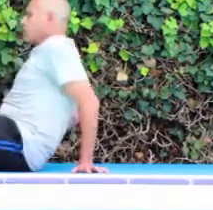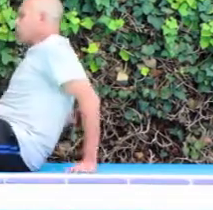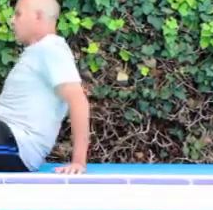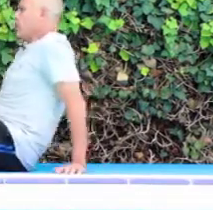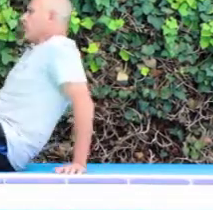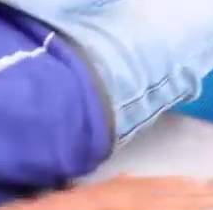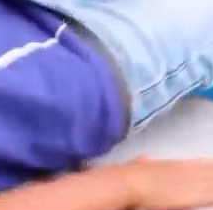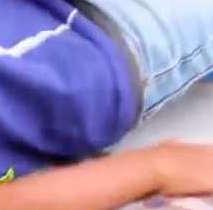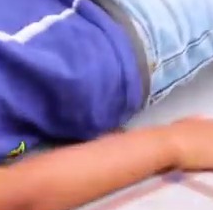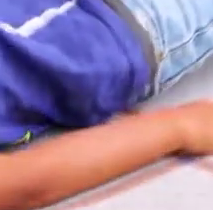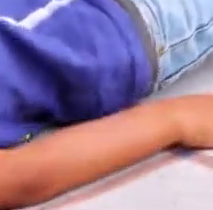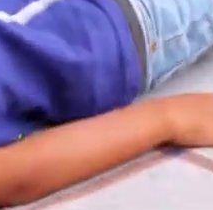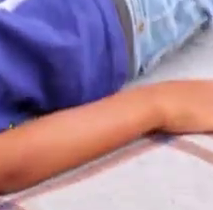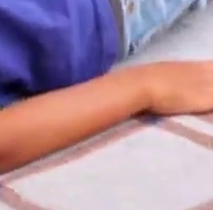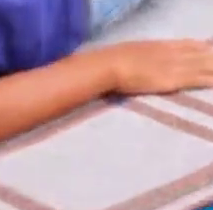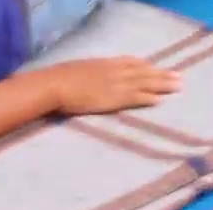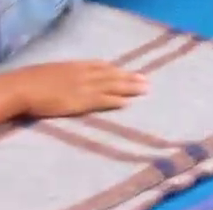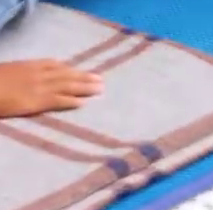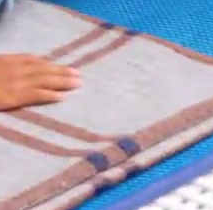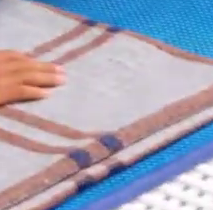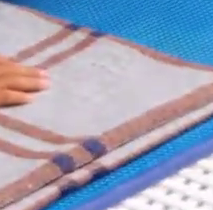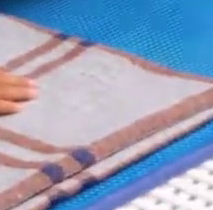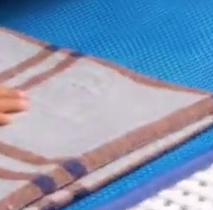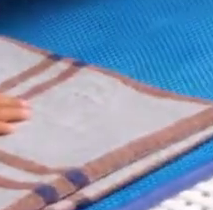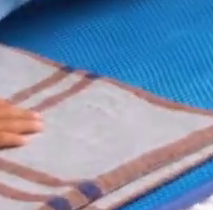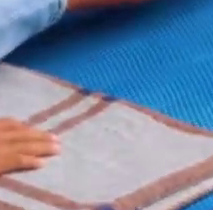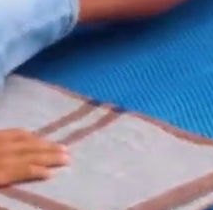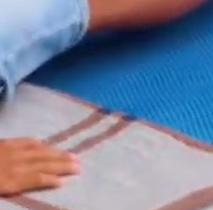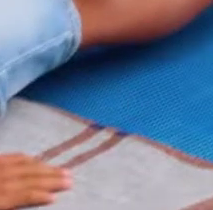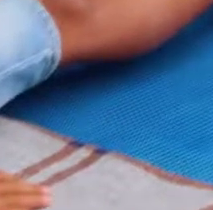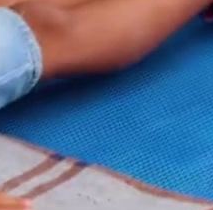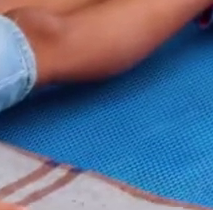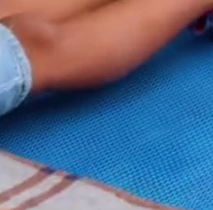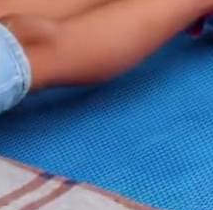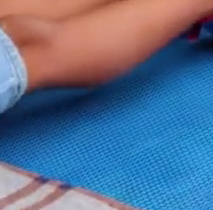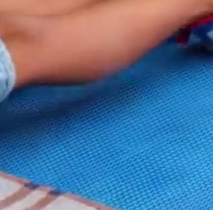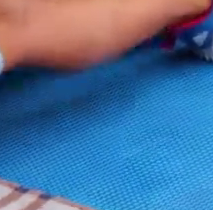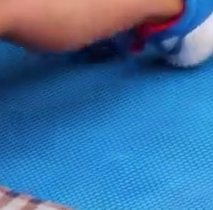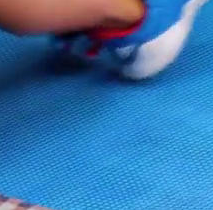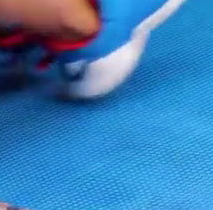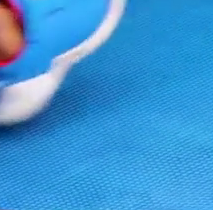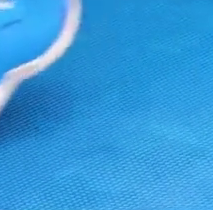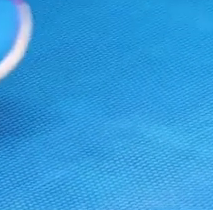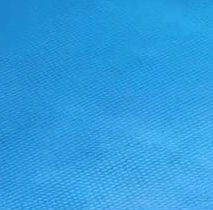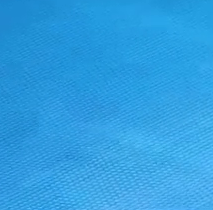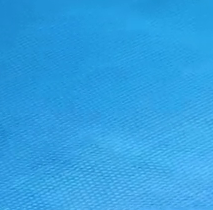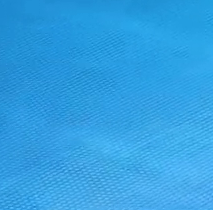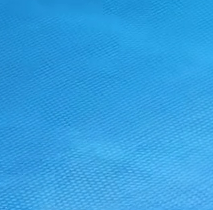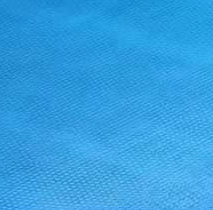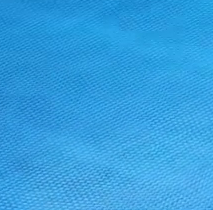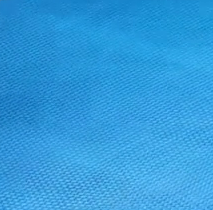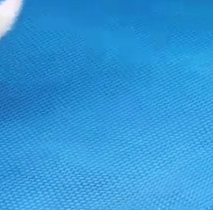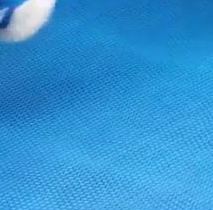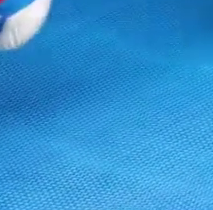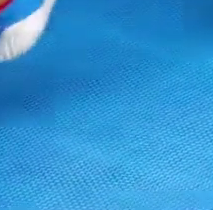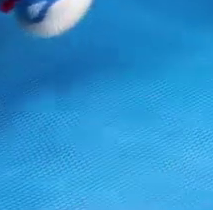Nos acostamos totalmente y hacemos tres flexiones y extensiones. Una.